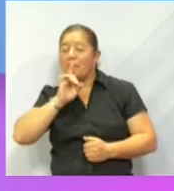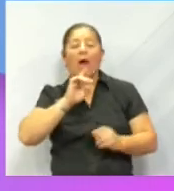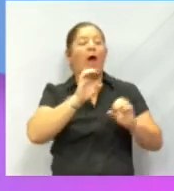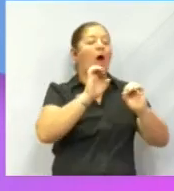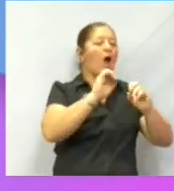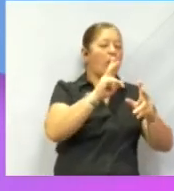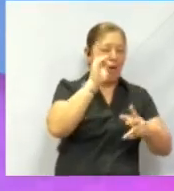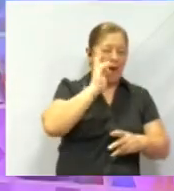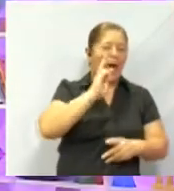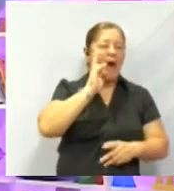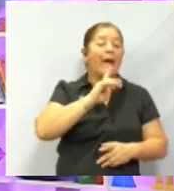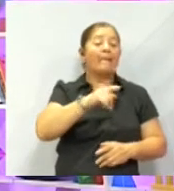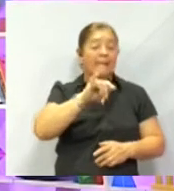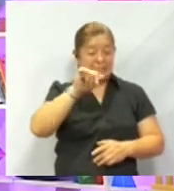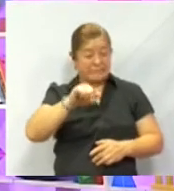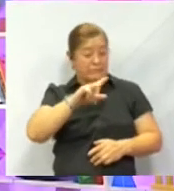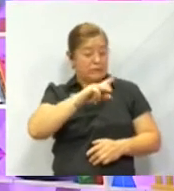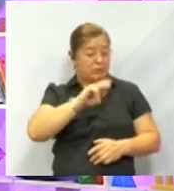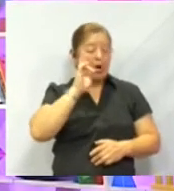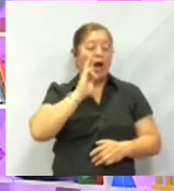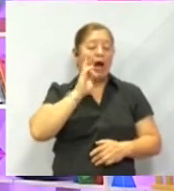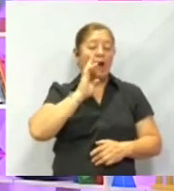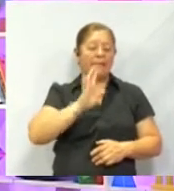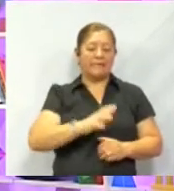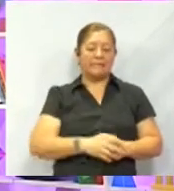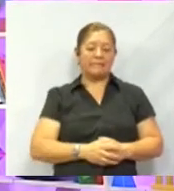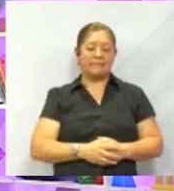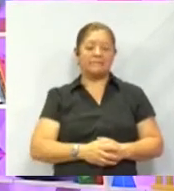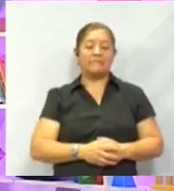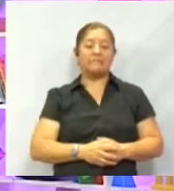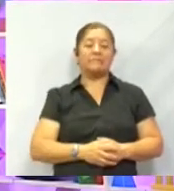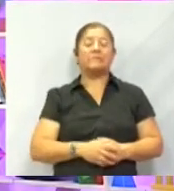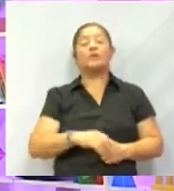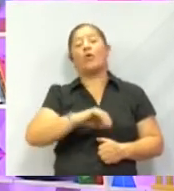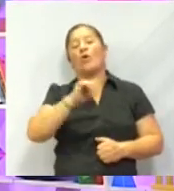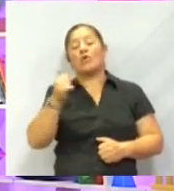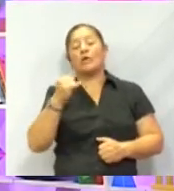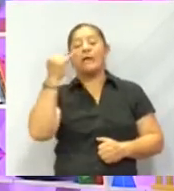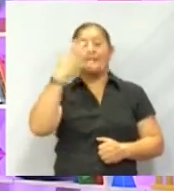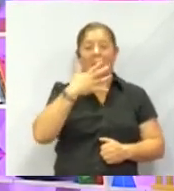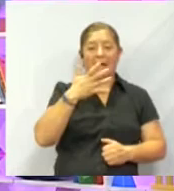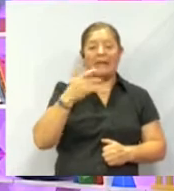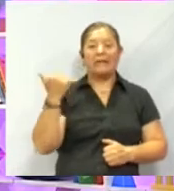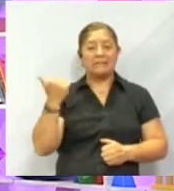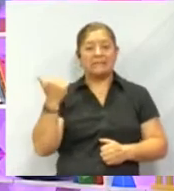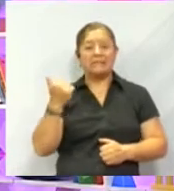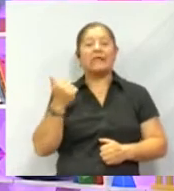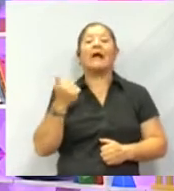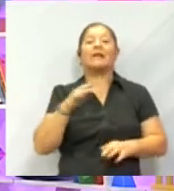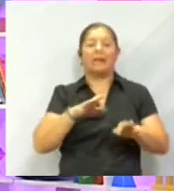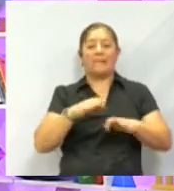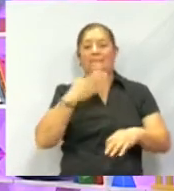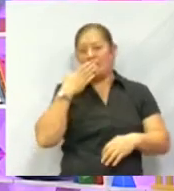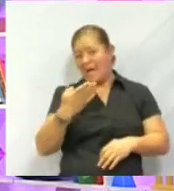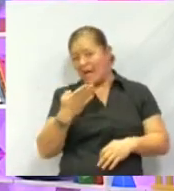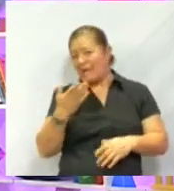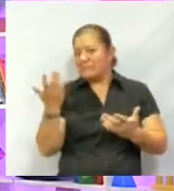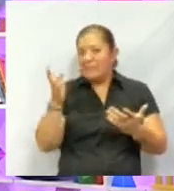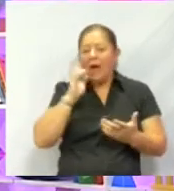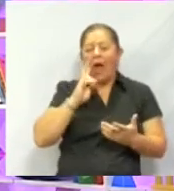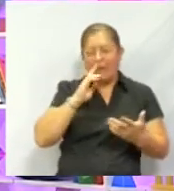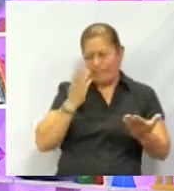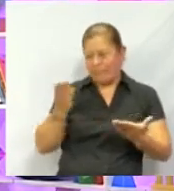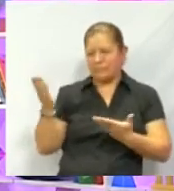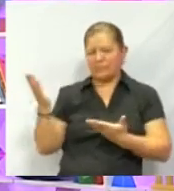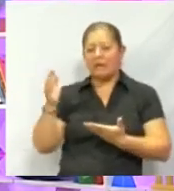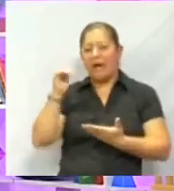vamos a comprobar las respuestas de Valeria. Vamos a Vamos a ver la imagen que nos va a decir si Valeria lo hizo bien. Por favor, pongamos